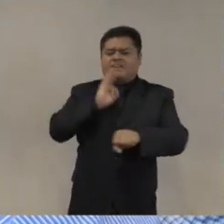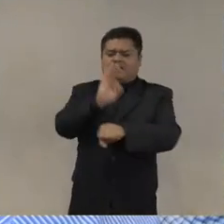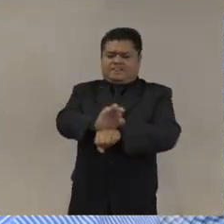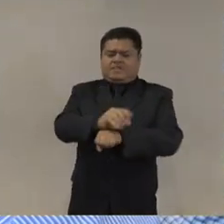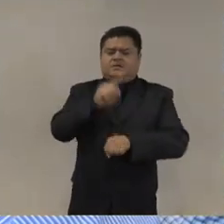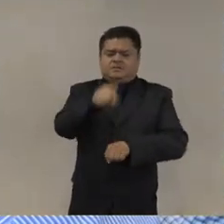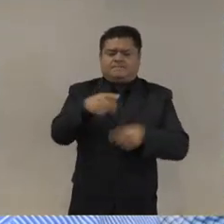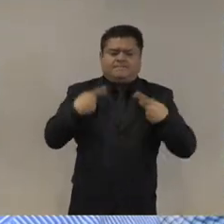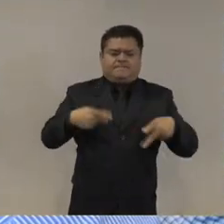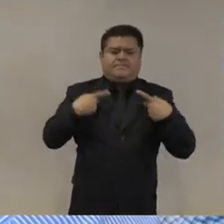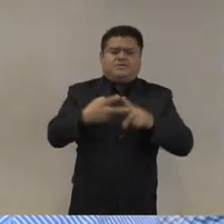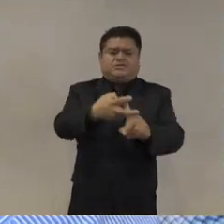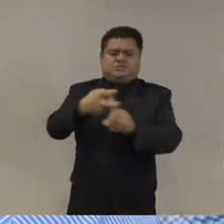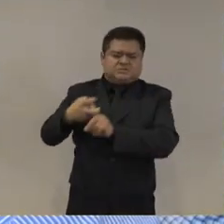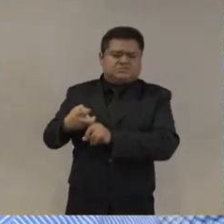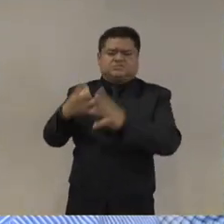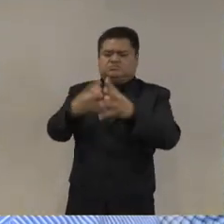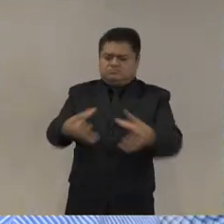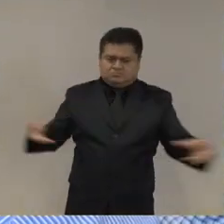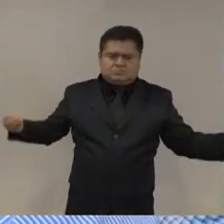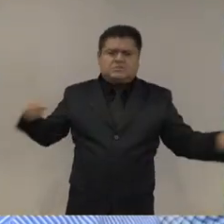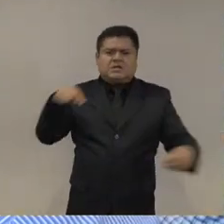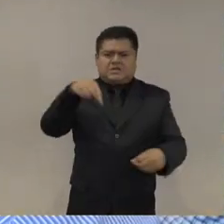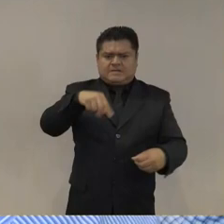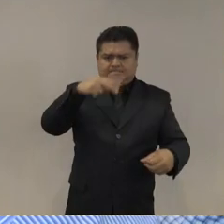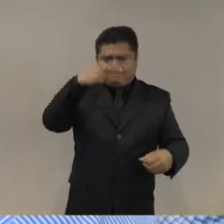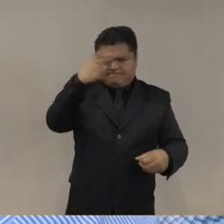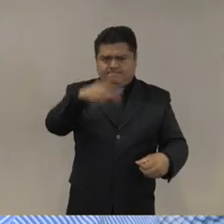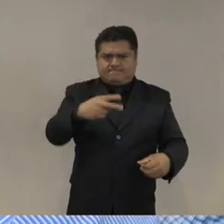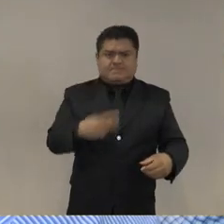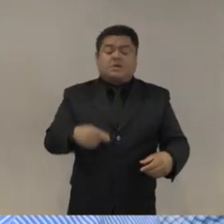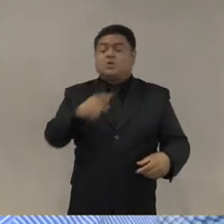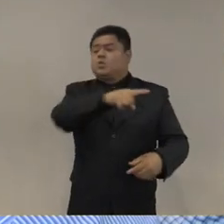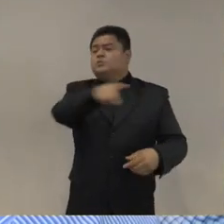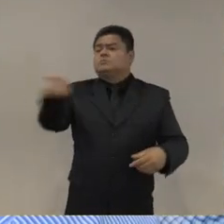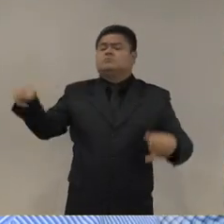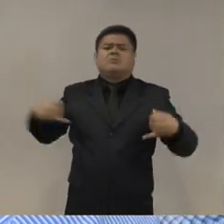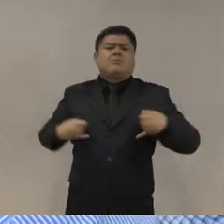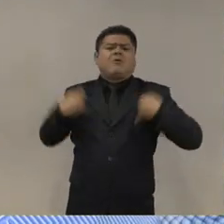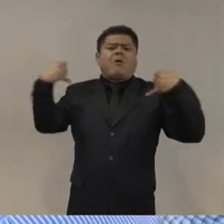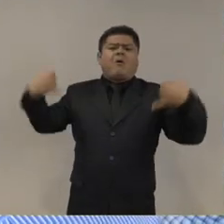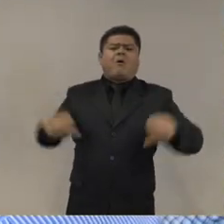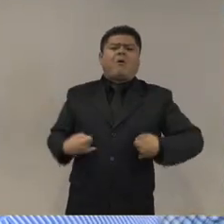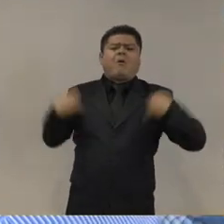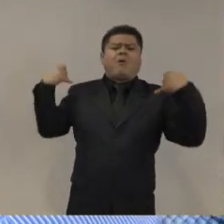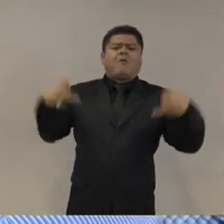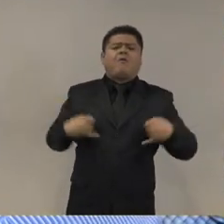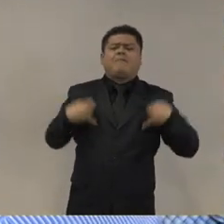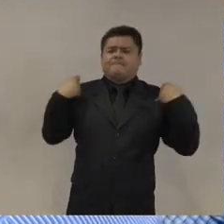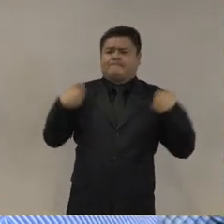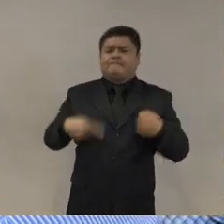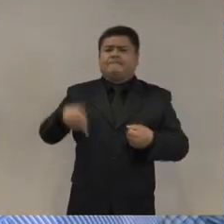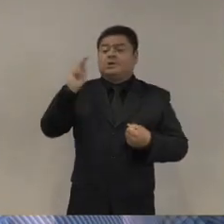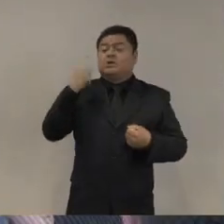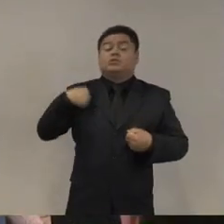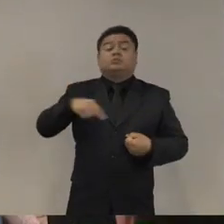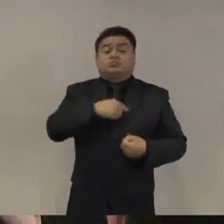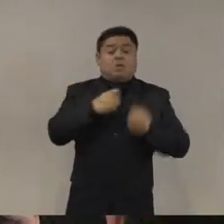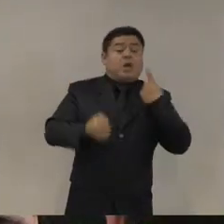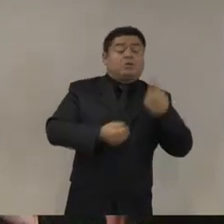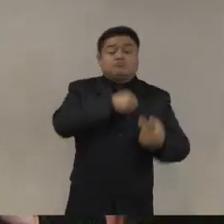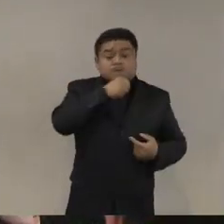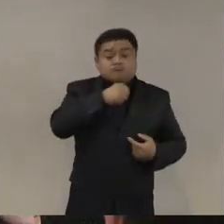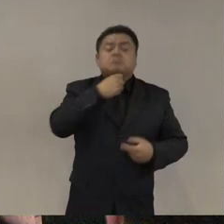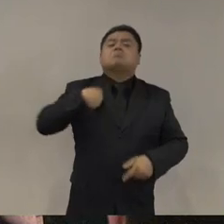Exiliados Políticos de México. Ustedes no tienen edad, muchos de ustedes, pero algunos de nosotros si allá anduvimos,